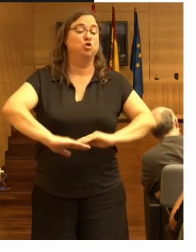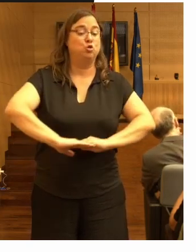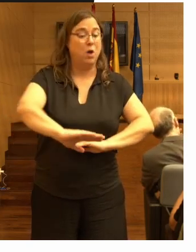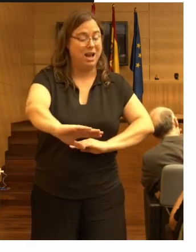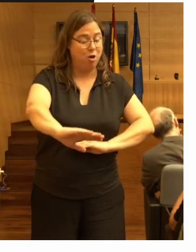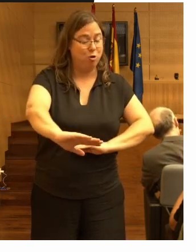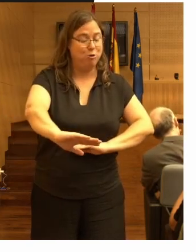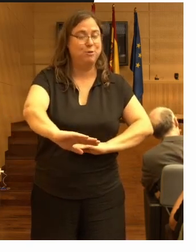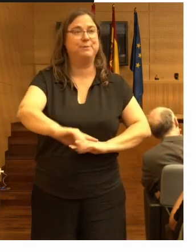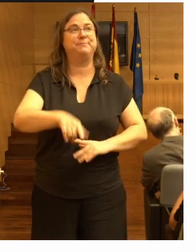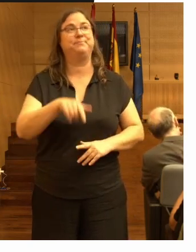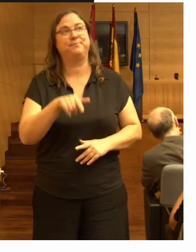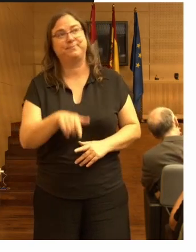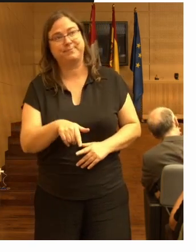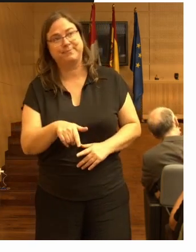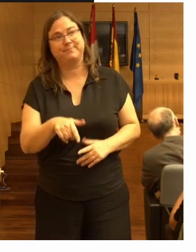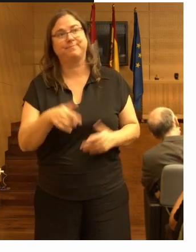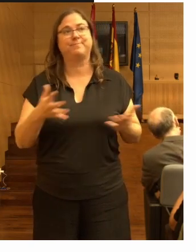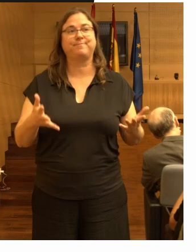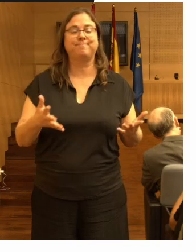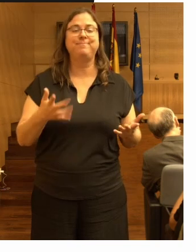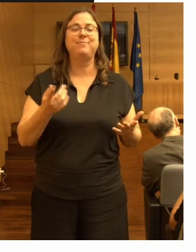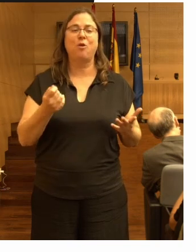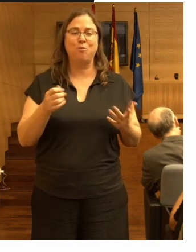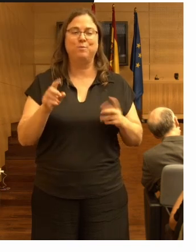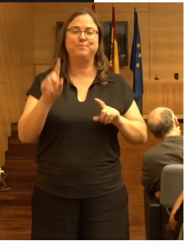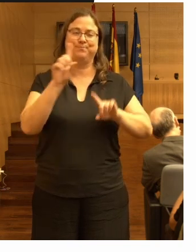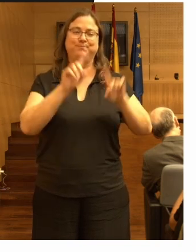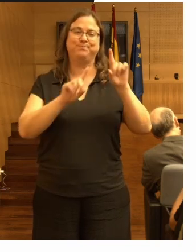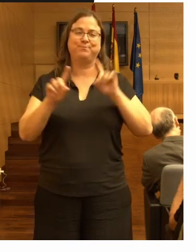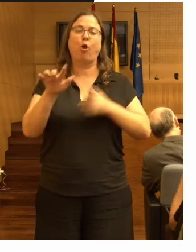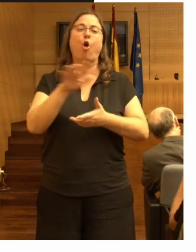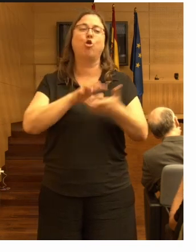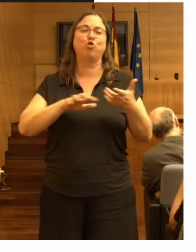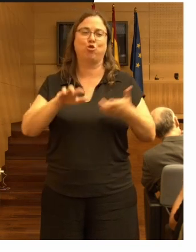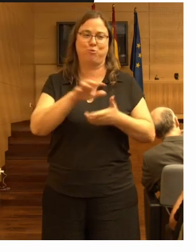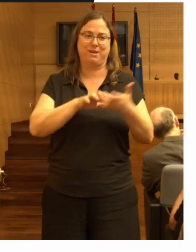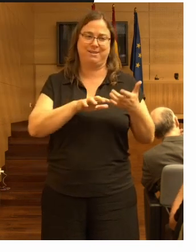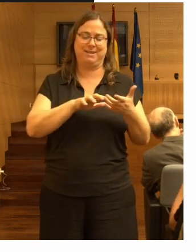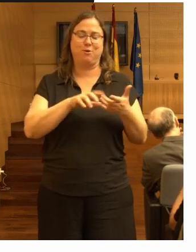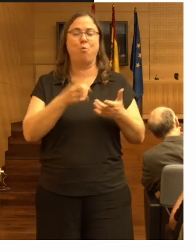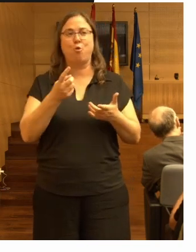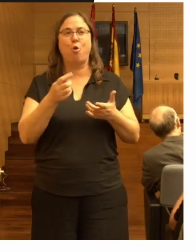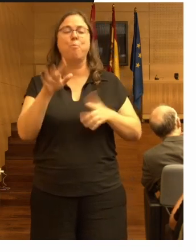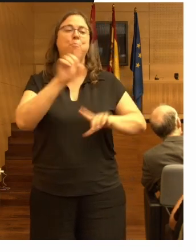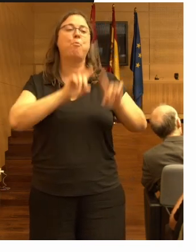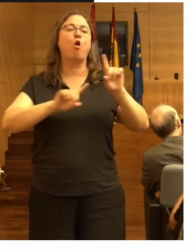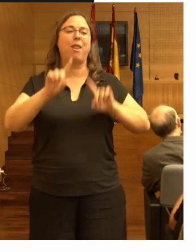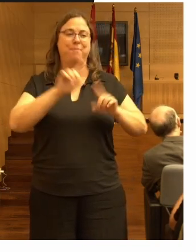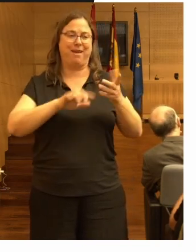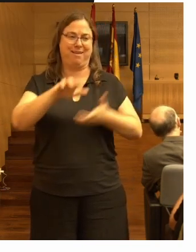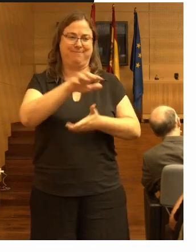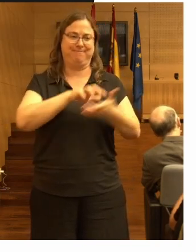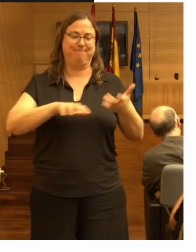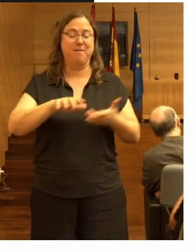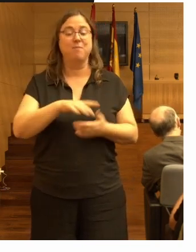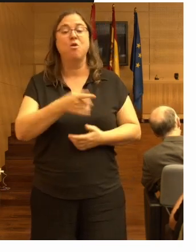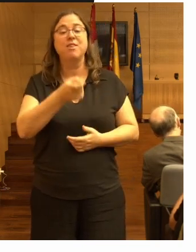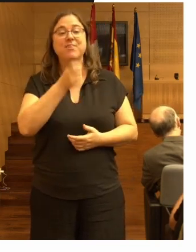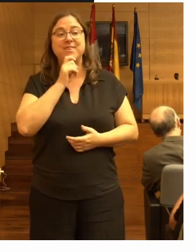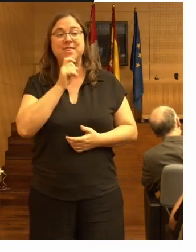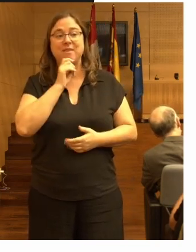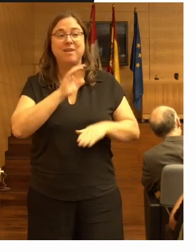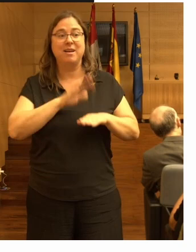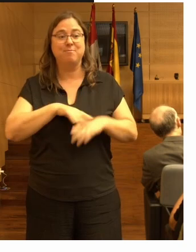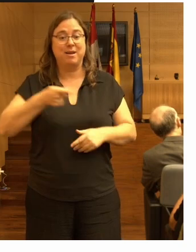eso es algo controvertido es un poco polémico porque bueno también es difícil para que el